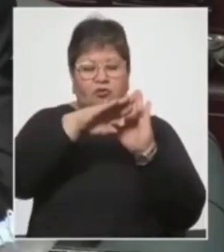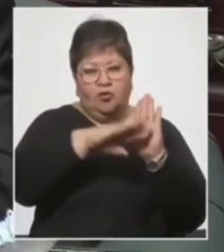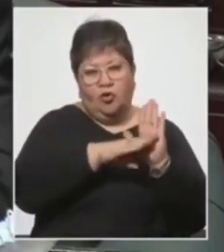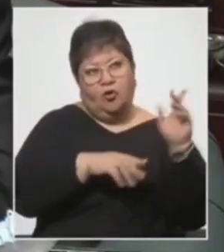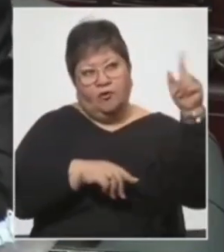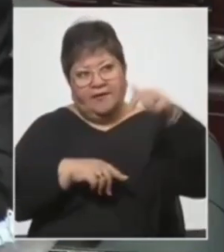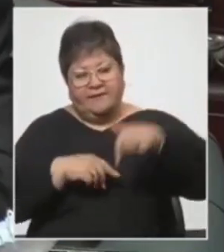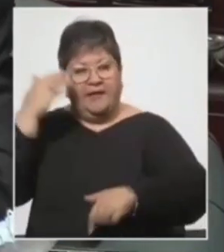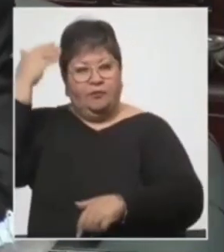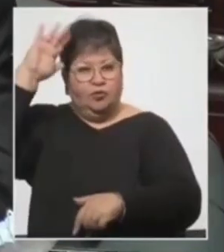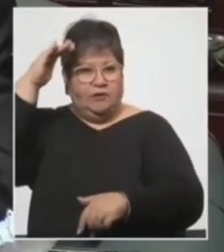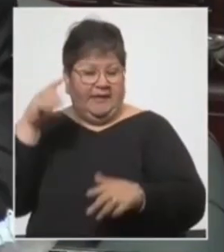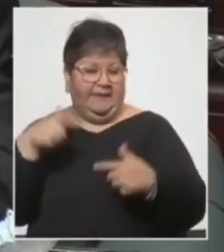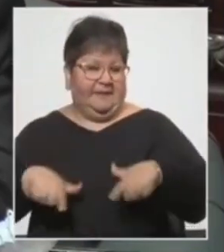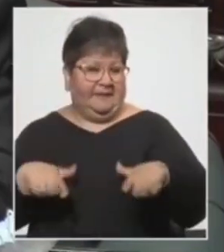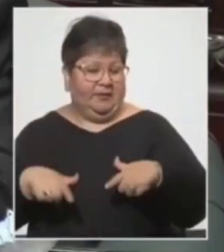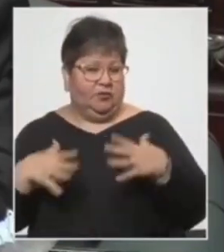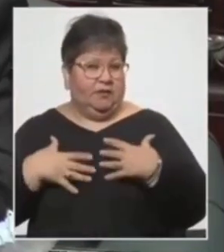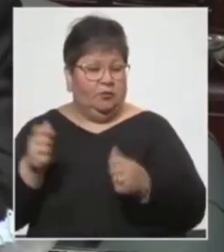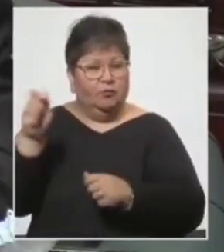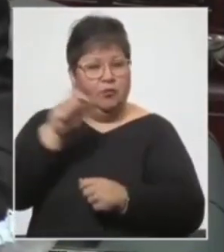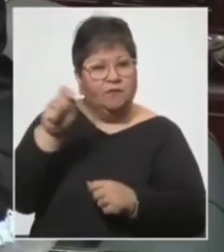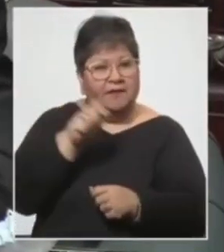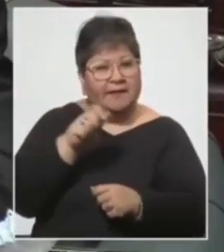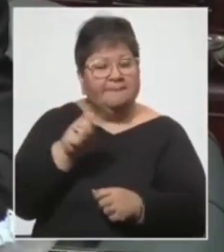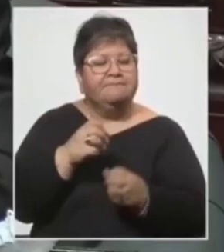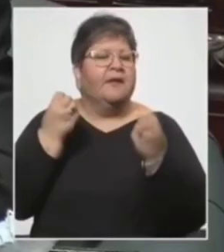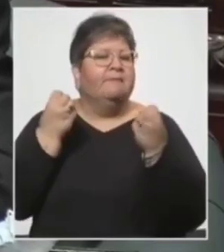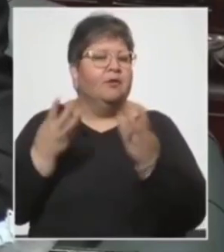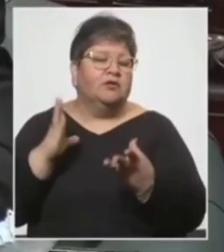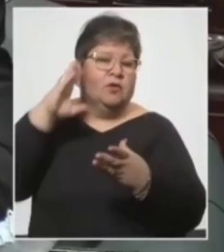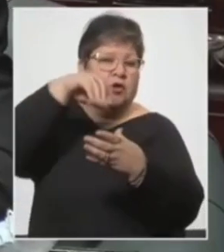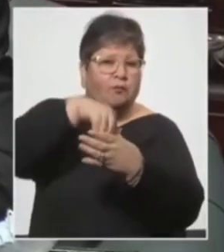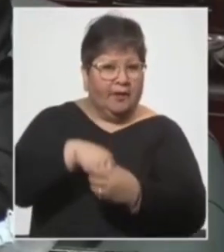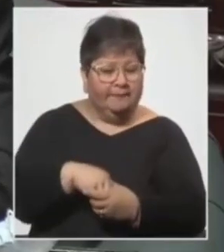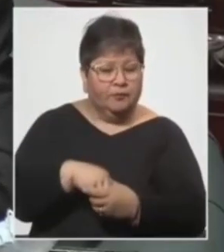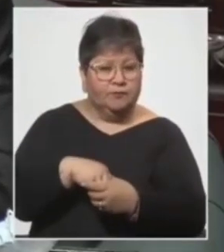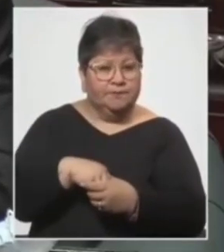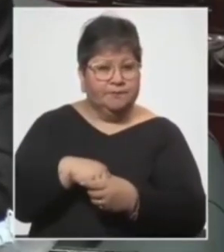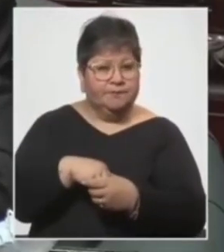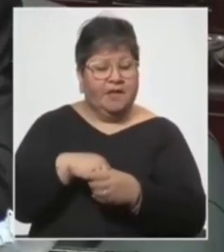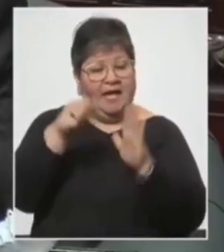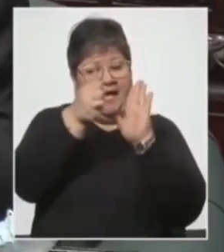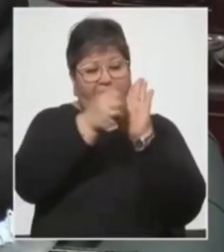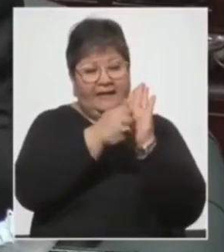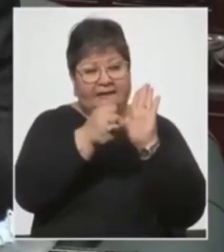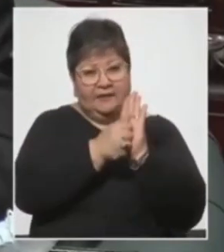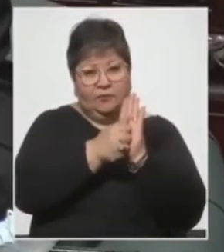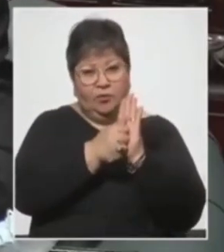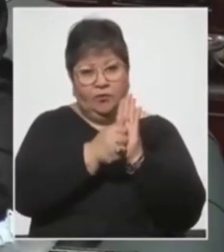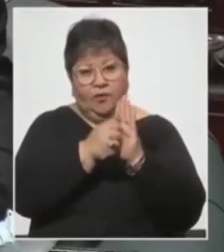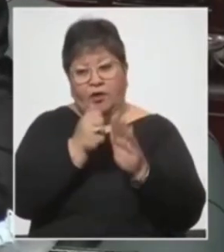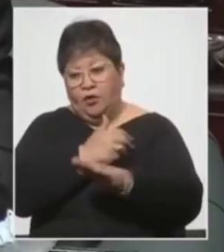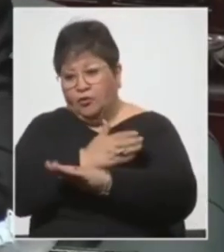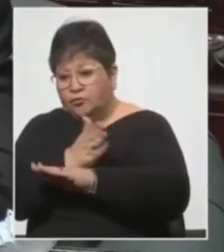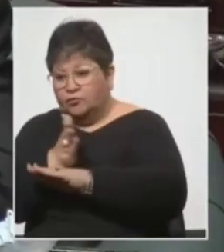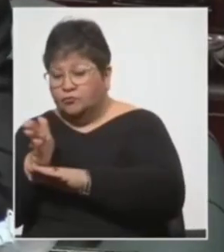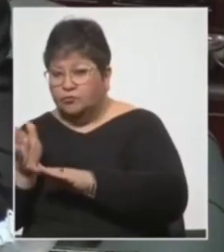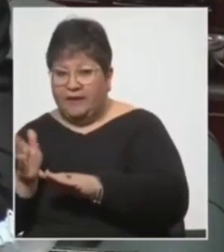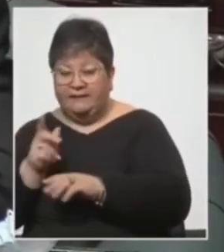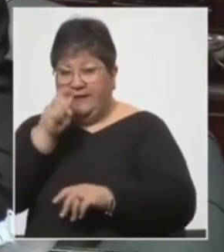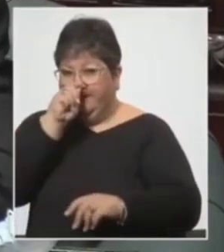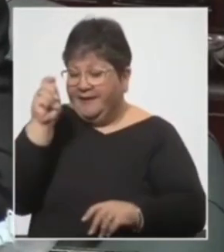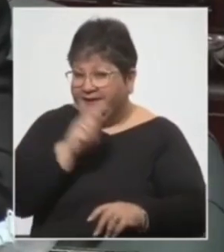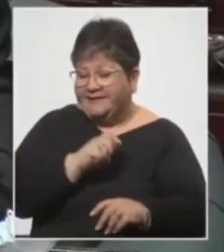de la autoridad sanitaria por eso nosotros nos permitimos incorporar un artículo que durante el lapso de la